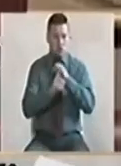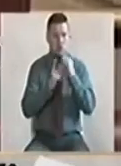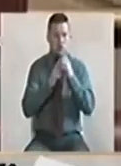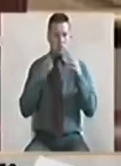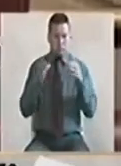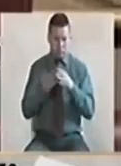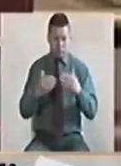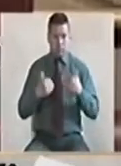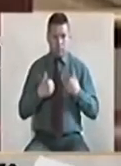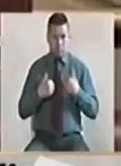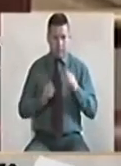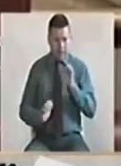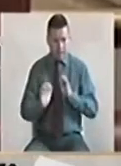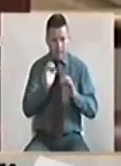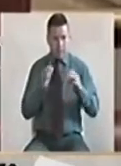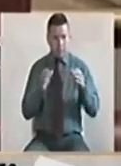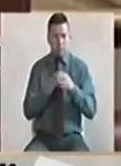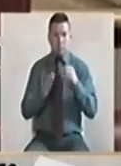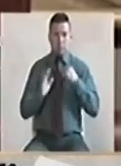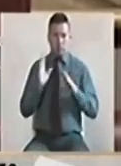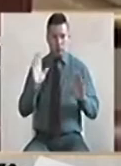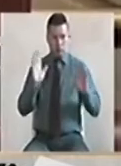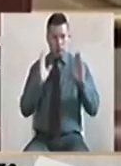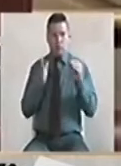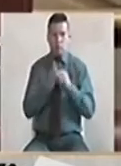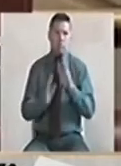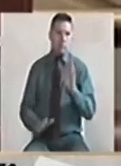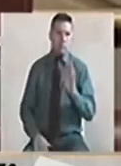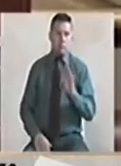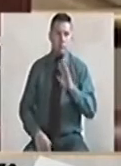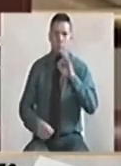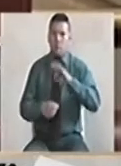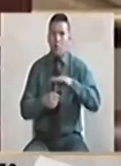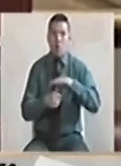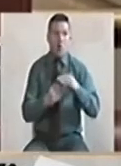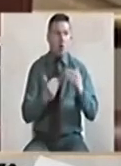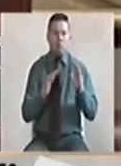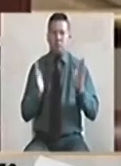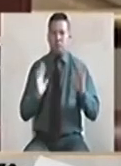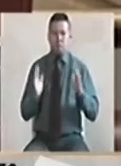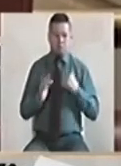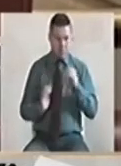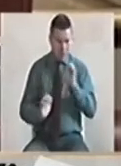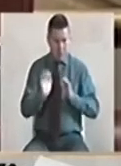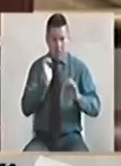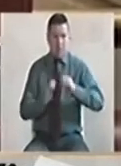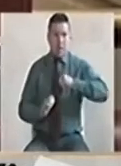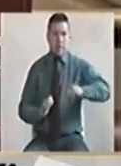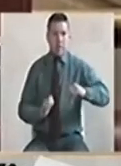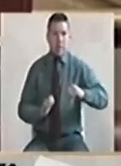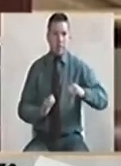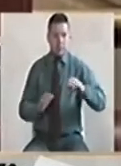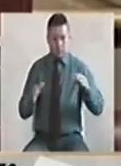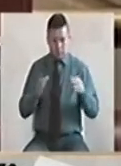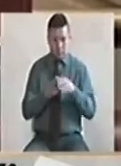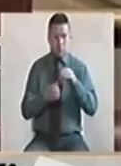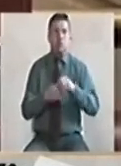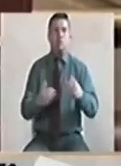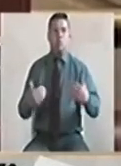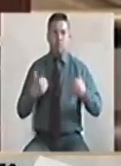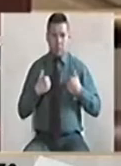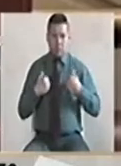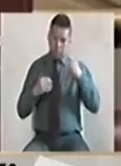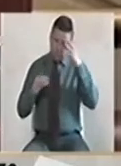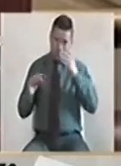Y yo soy uno de los defensores de este postulado. Pero no hago populismo cuando defiendo los derechos de las clases populares. Yo soy